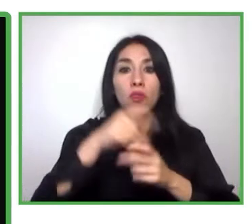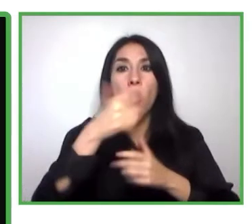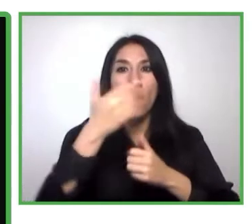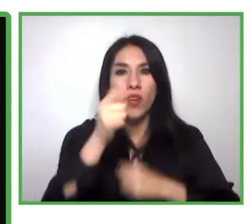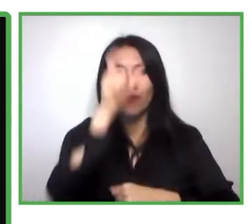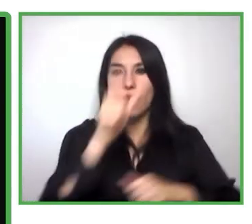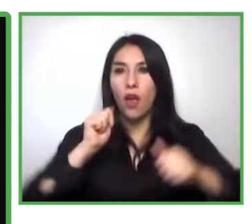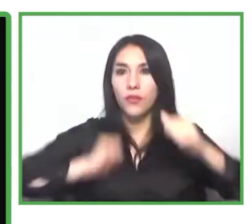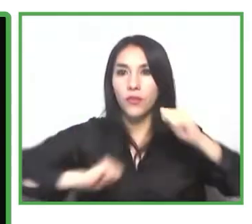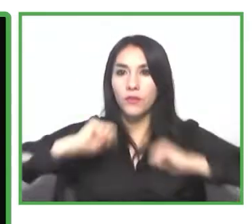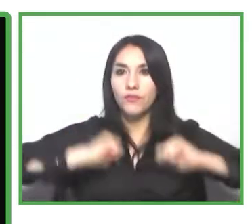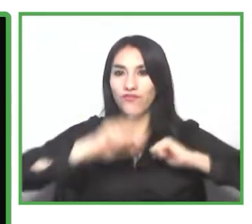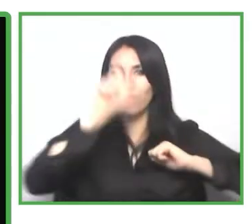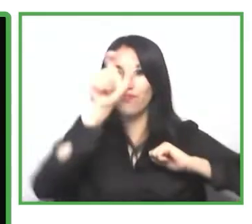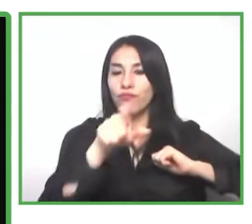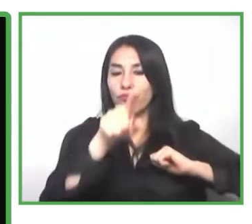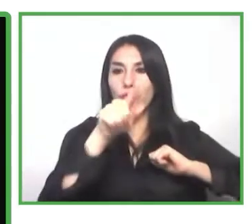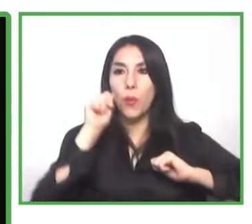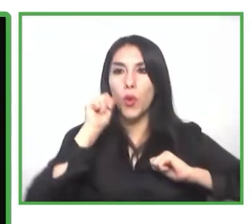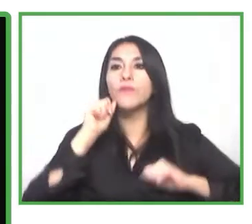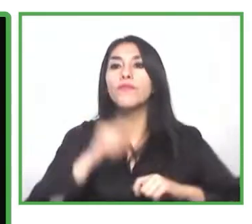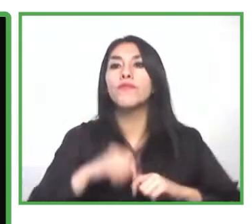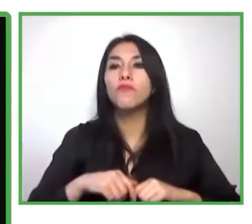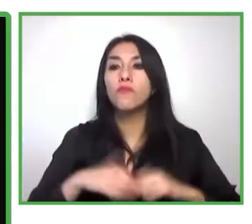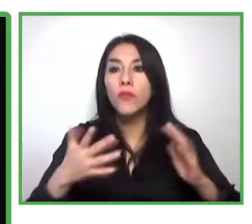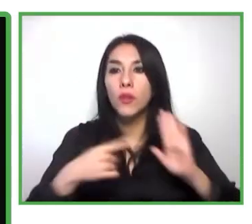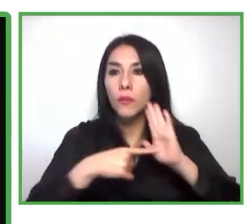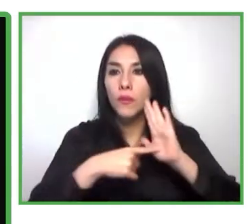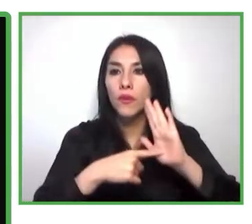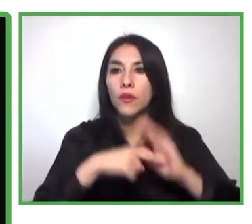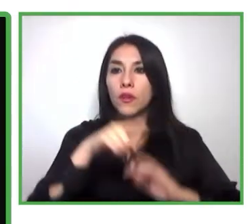disponibilización de contenidos para todas las personas en sus redes sociales,